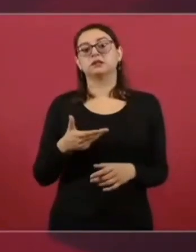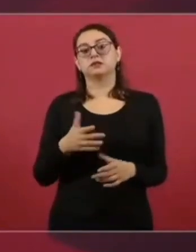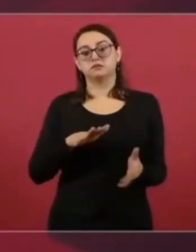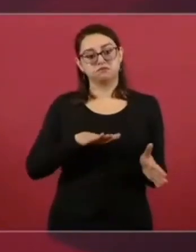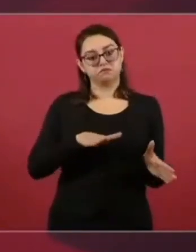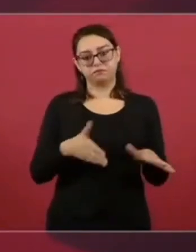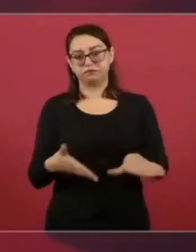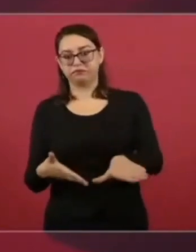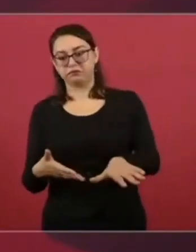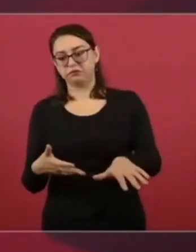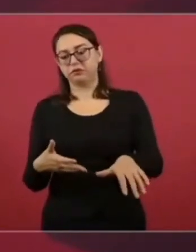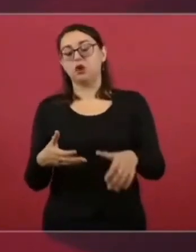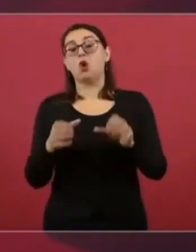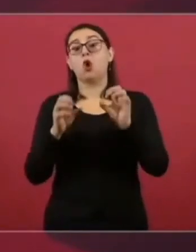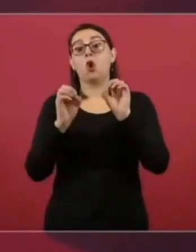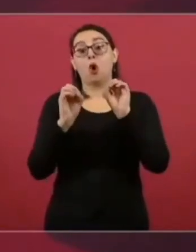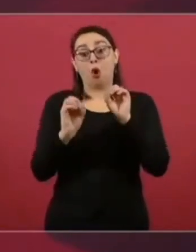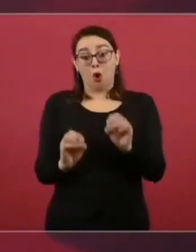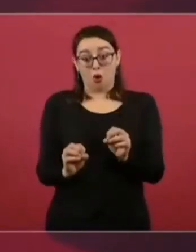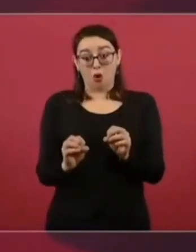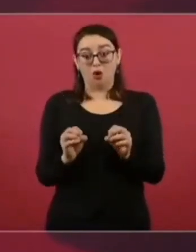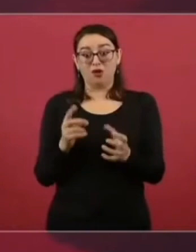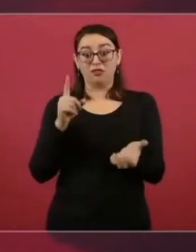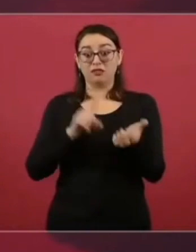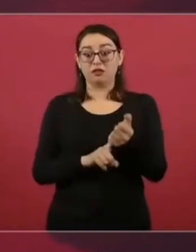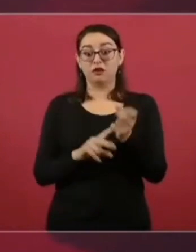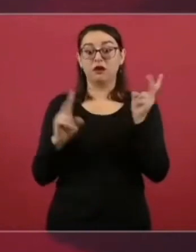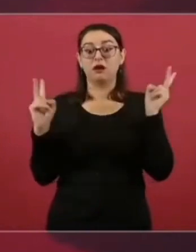todo esto que es muy lamentable,